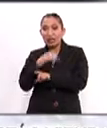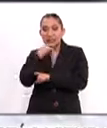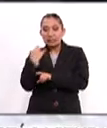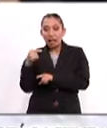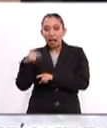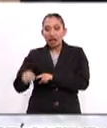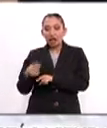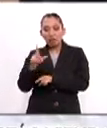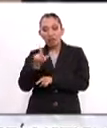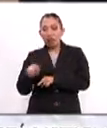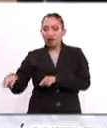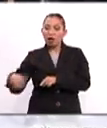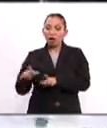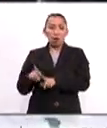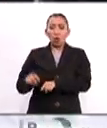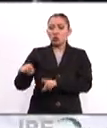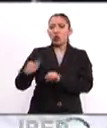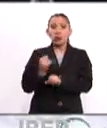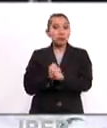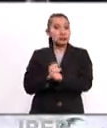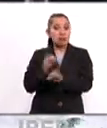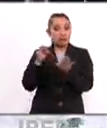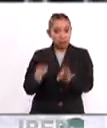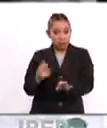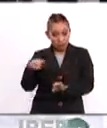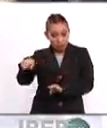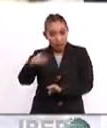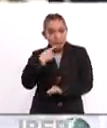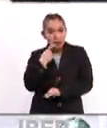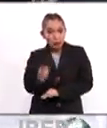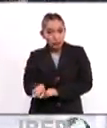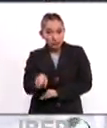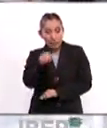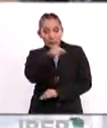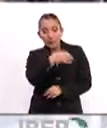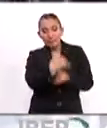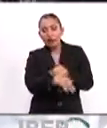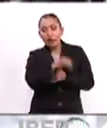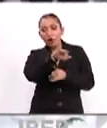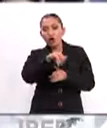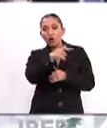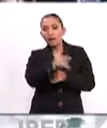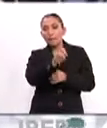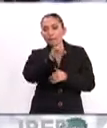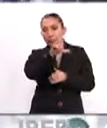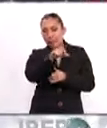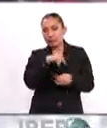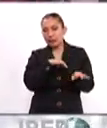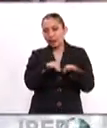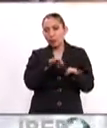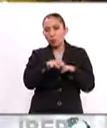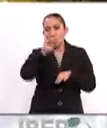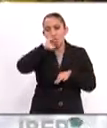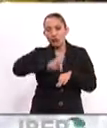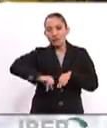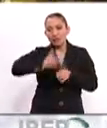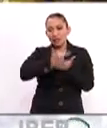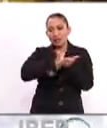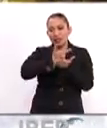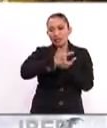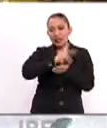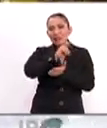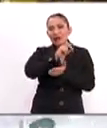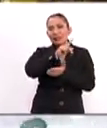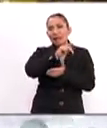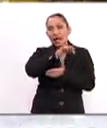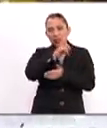desacreditando a las víctimas y no investigando adecuadamente las denuncias. Mientras que George Pell, quien se desempeña como jefe de finanzas del